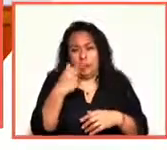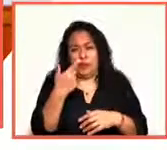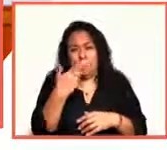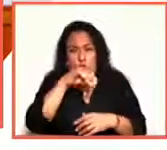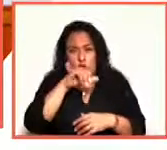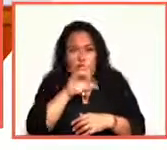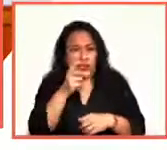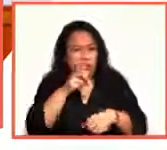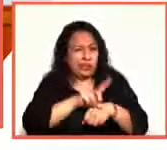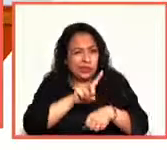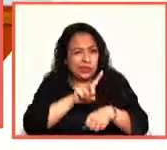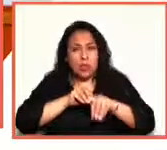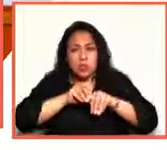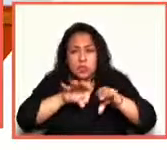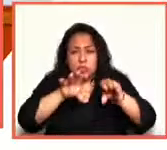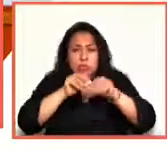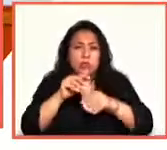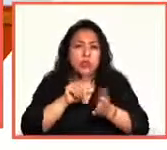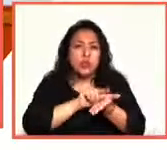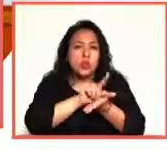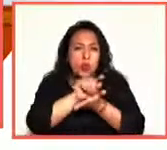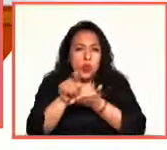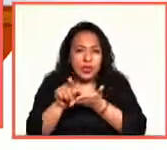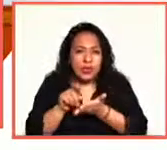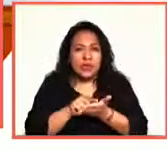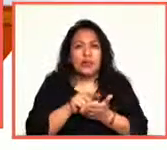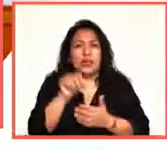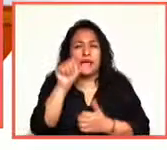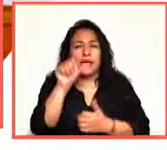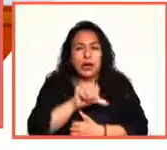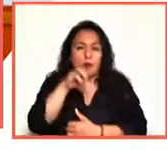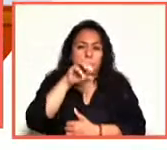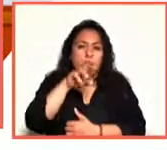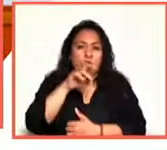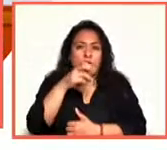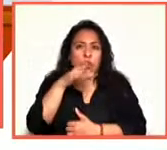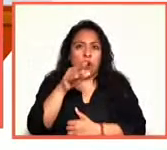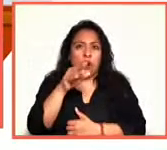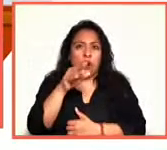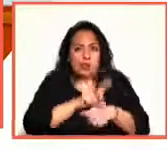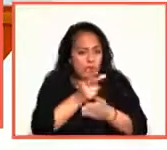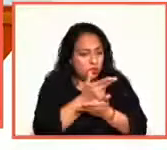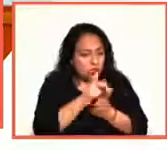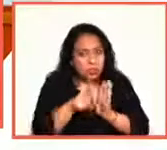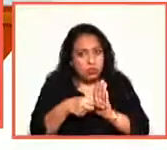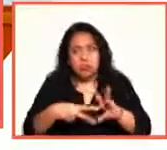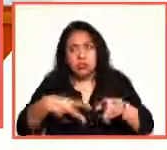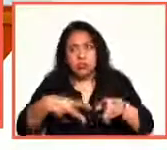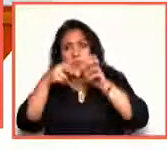cuenta de Twitter, arroba Monero Hernández. Noticias 22, Víctor Gaspar.